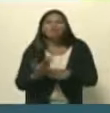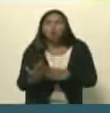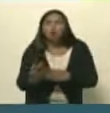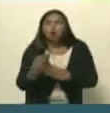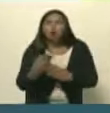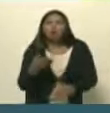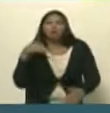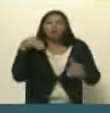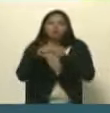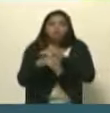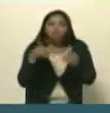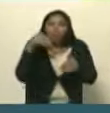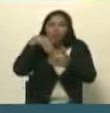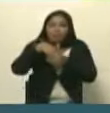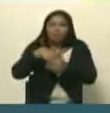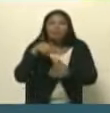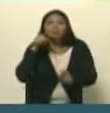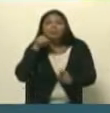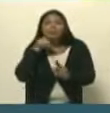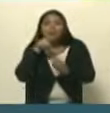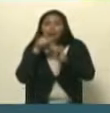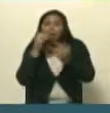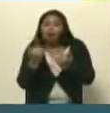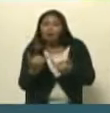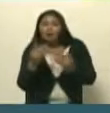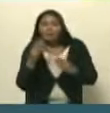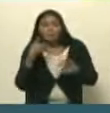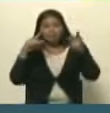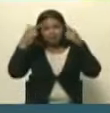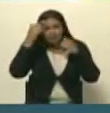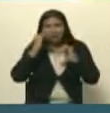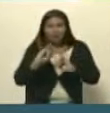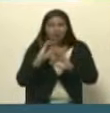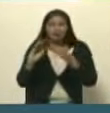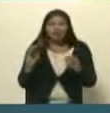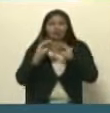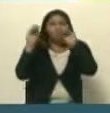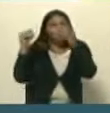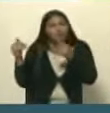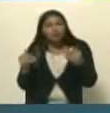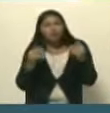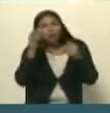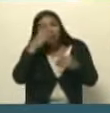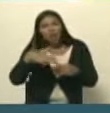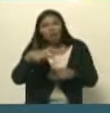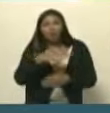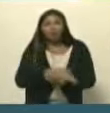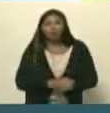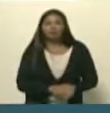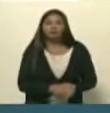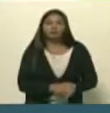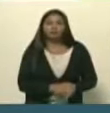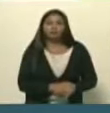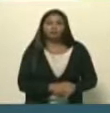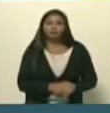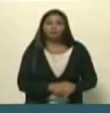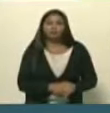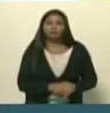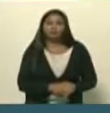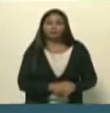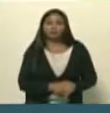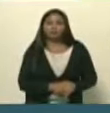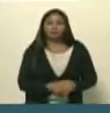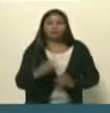intervención directa de la masa y un presidente como Chávez que los convocó al pueblo la comunicación